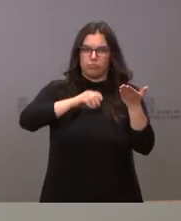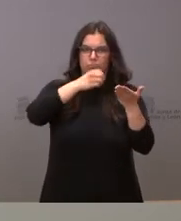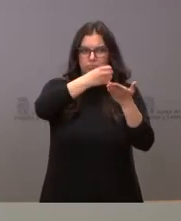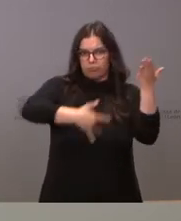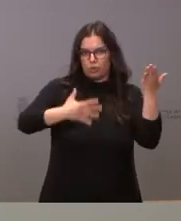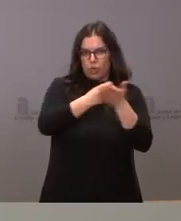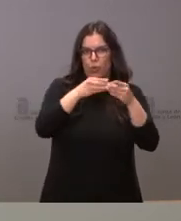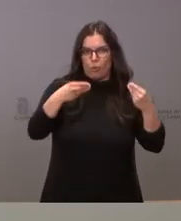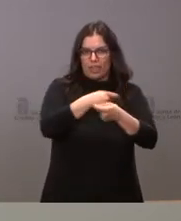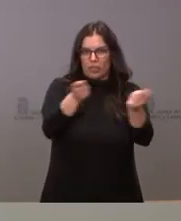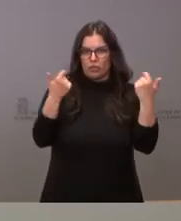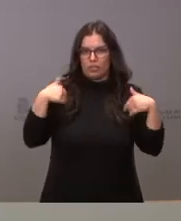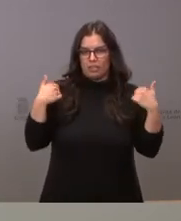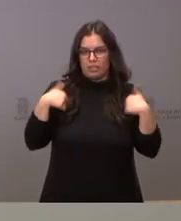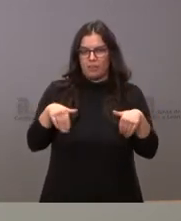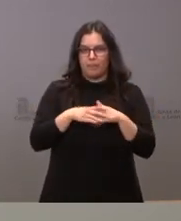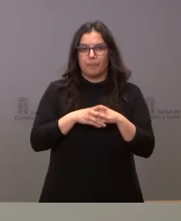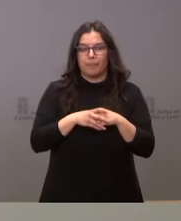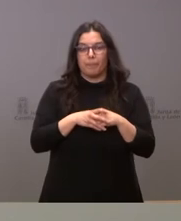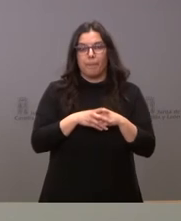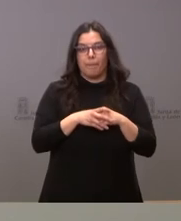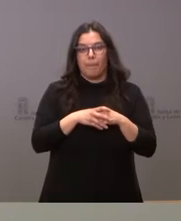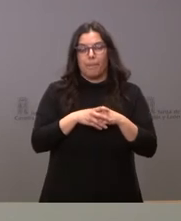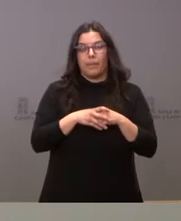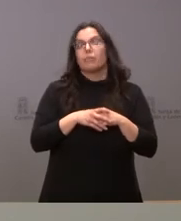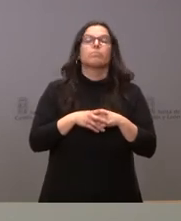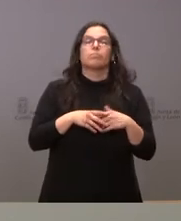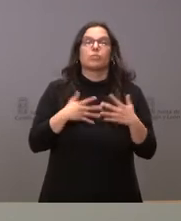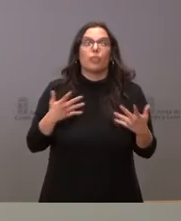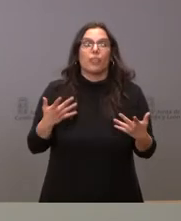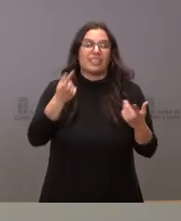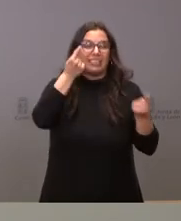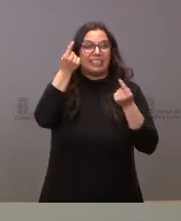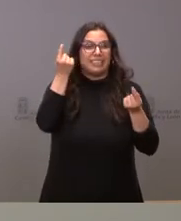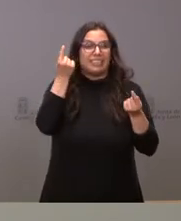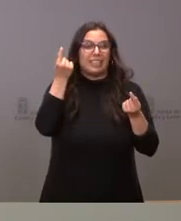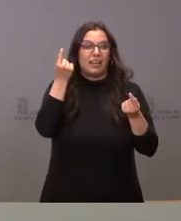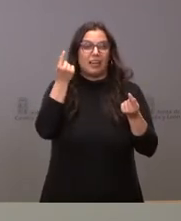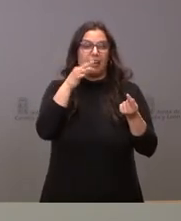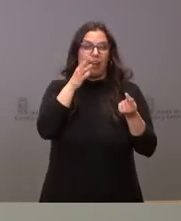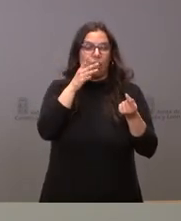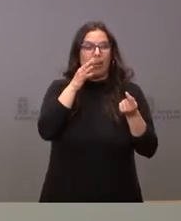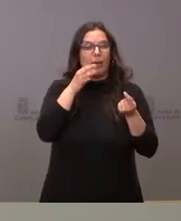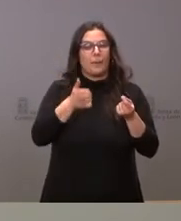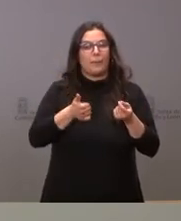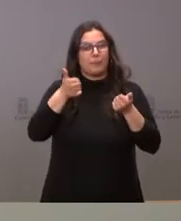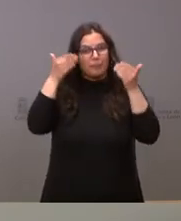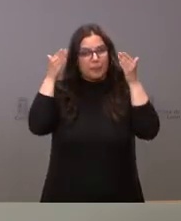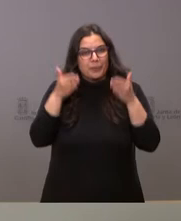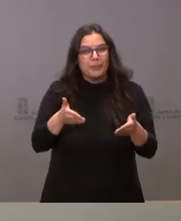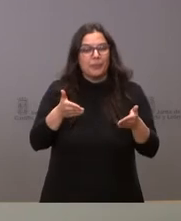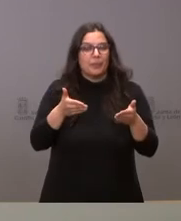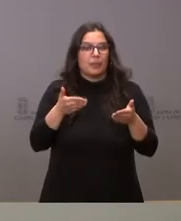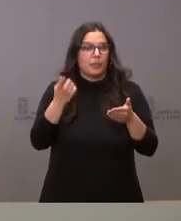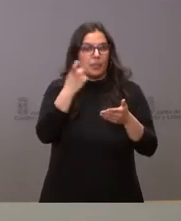y el detalle de cada uno de estos expedientes también y, por tanto, no paso a detallar con más interés de lo que les he señalado,